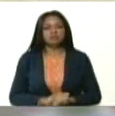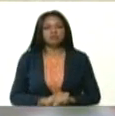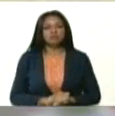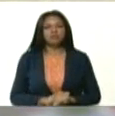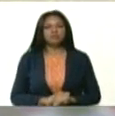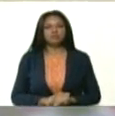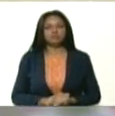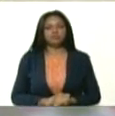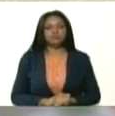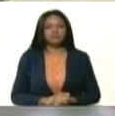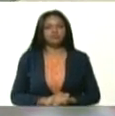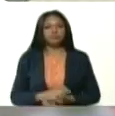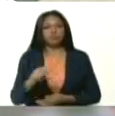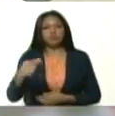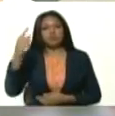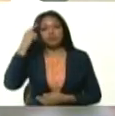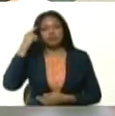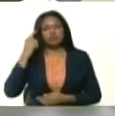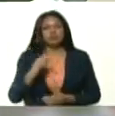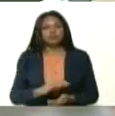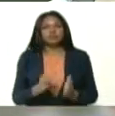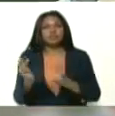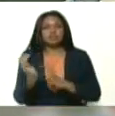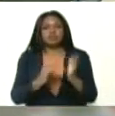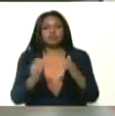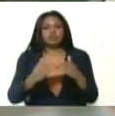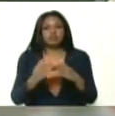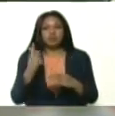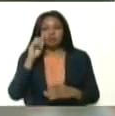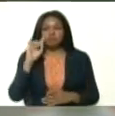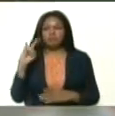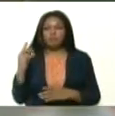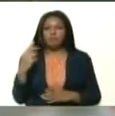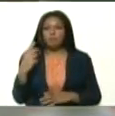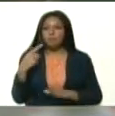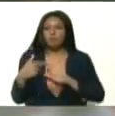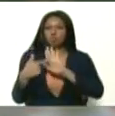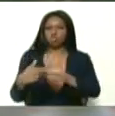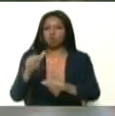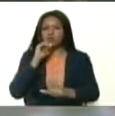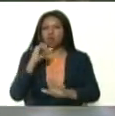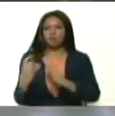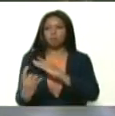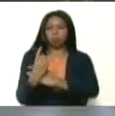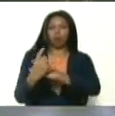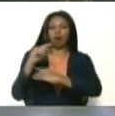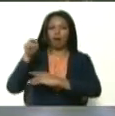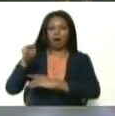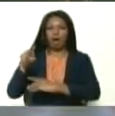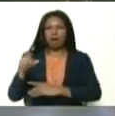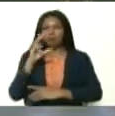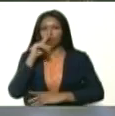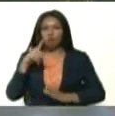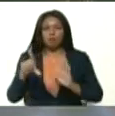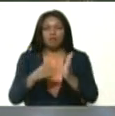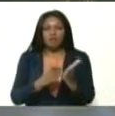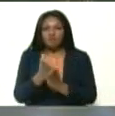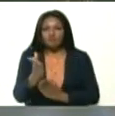Es el día en que Jesús develó la traición y la deslealtad.